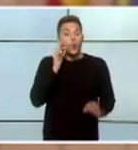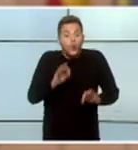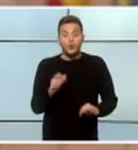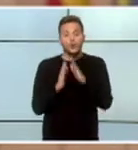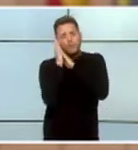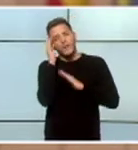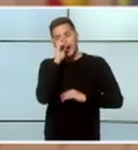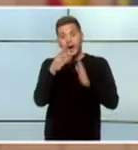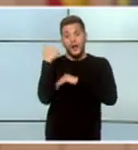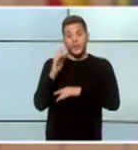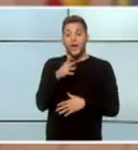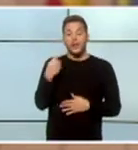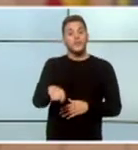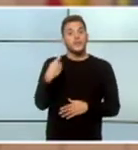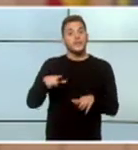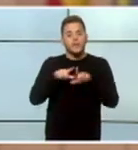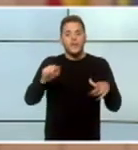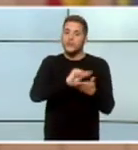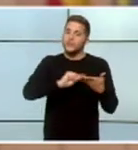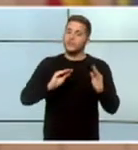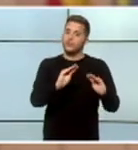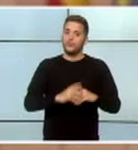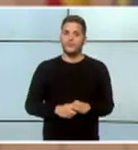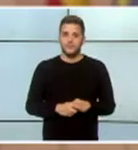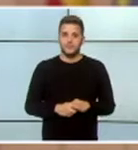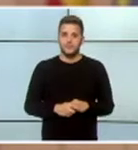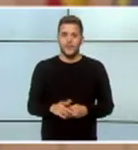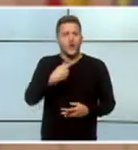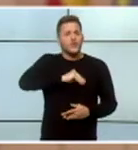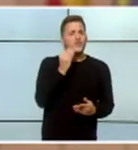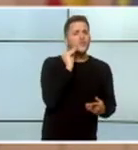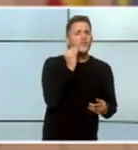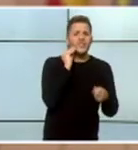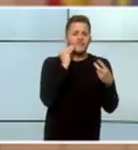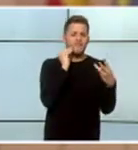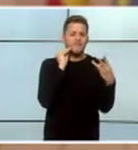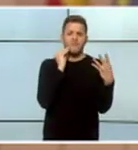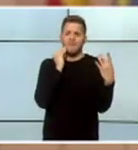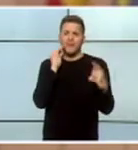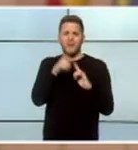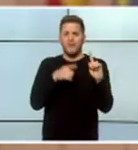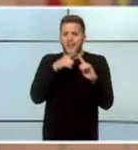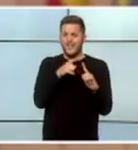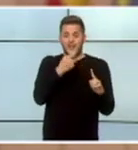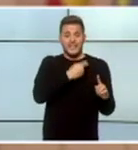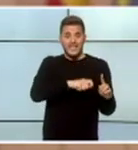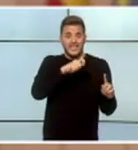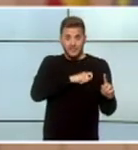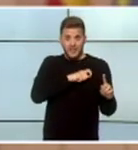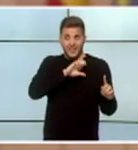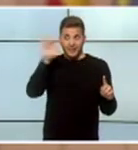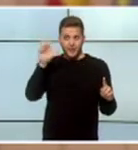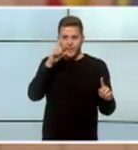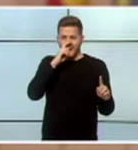...el presidente tiene su despacho... ...podemos elegir muchas fechas importantes... ...para la nación más antigua de Europa... ...que es nuestro país...